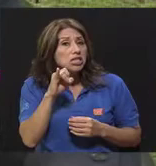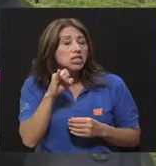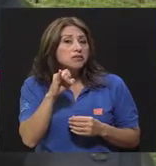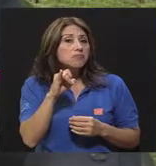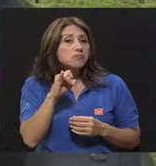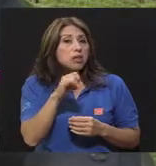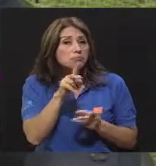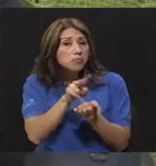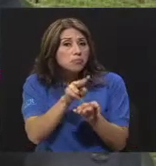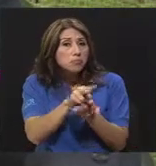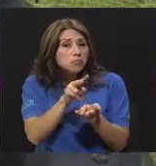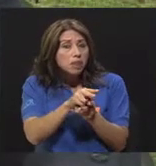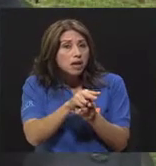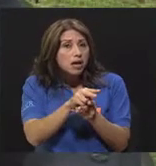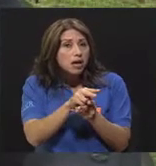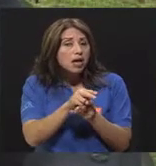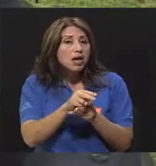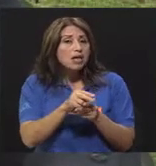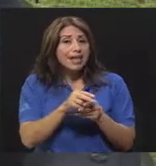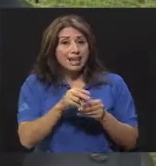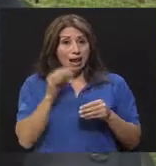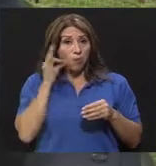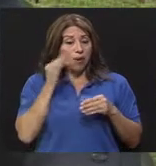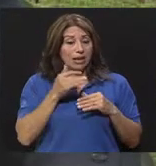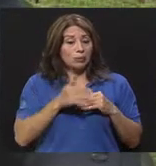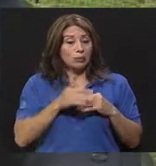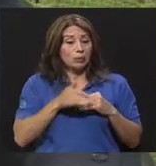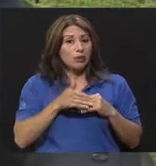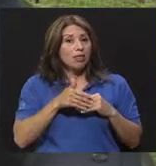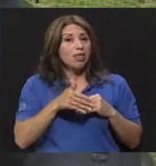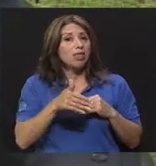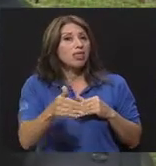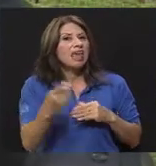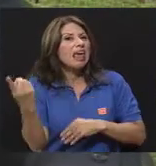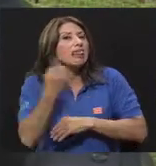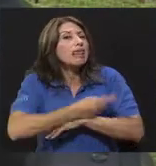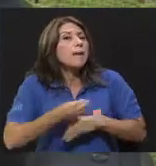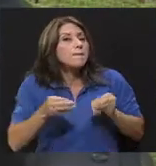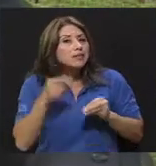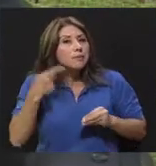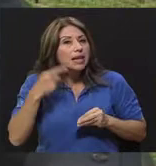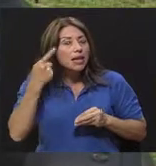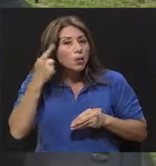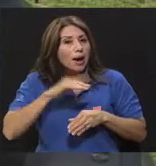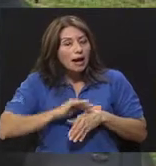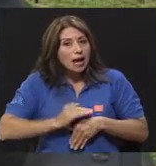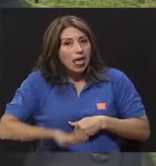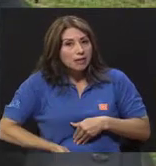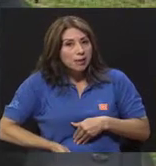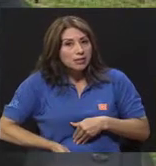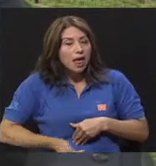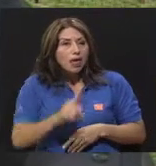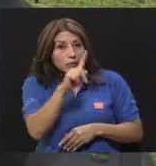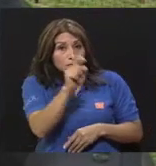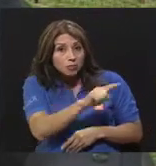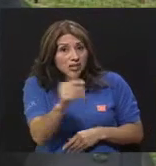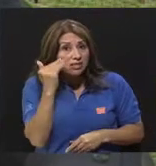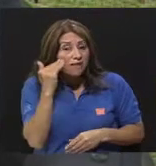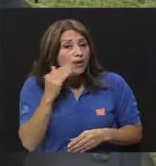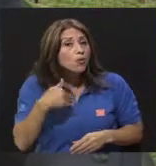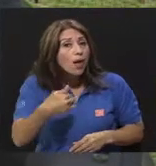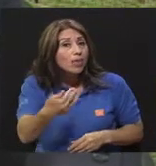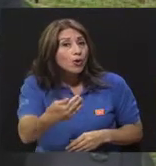un embarazo. tomando en cuenta el ciclo menstrual de la mujer, solo el 21% conoce esa información.